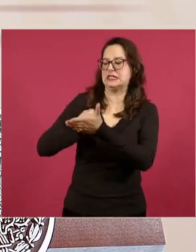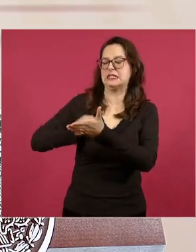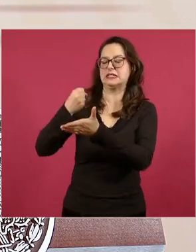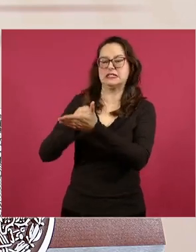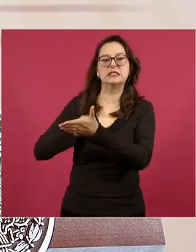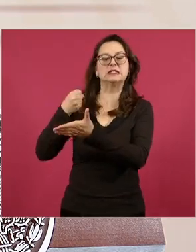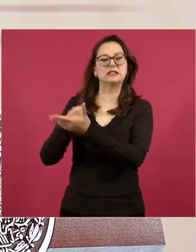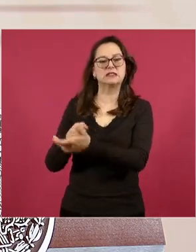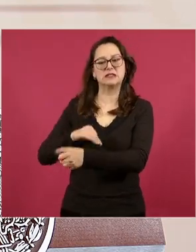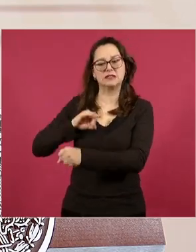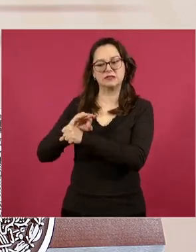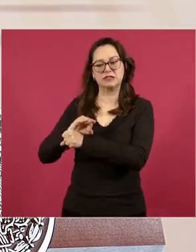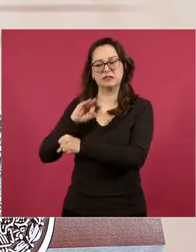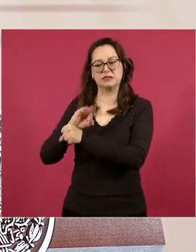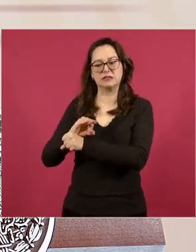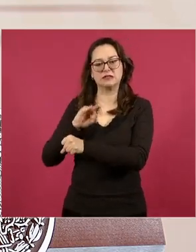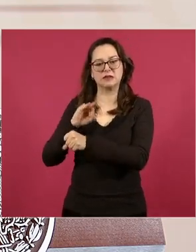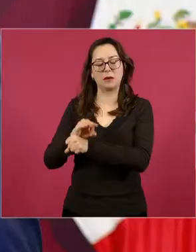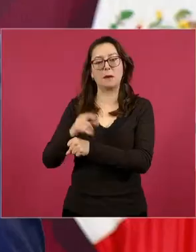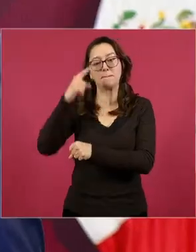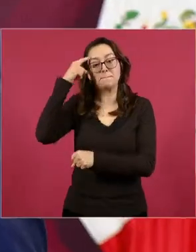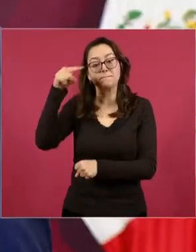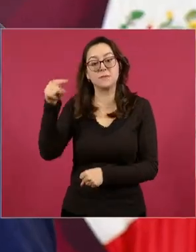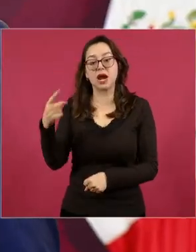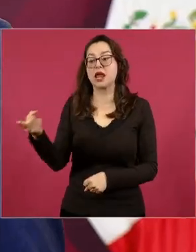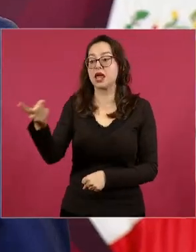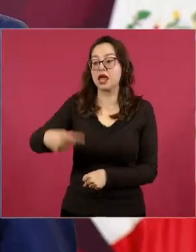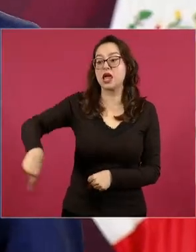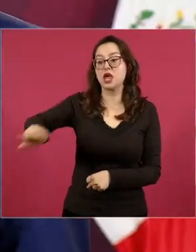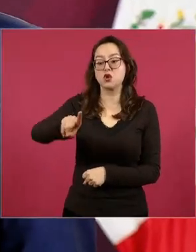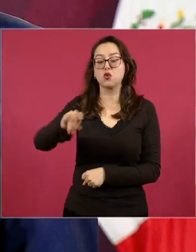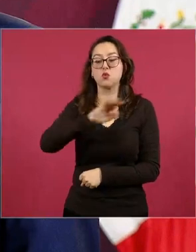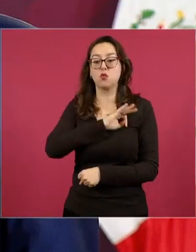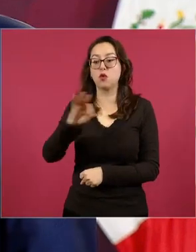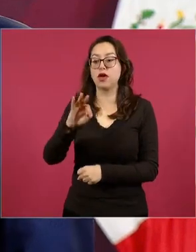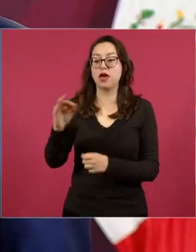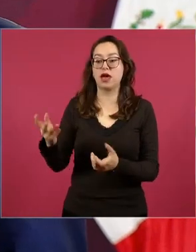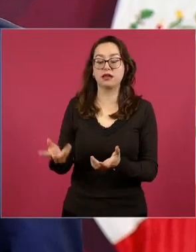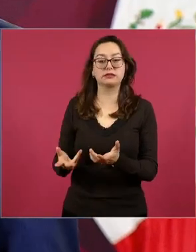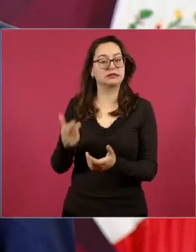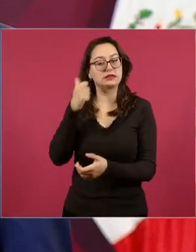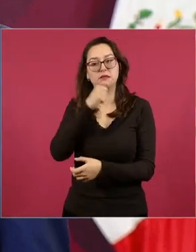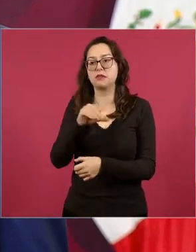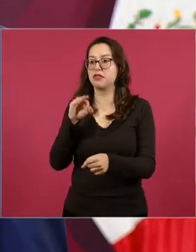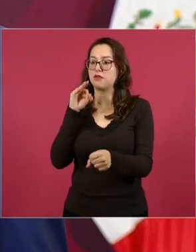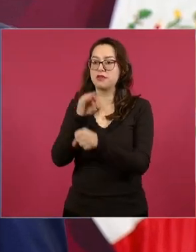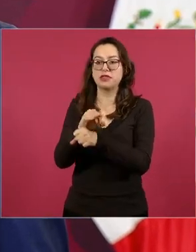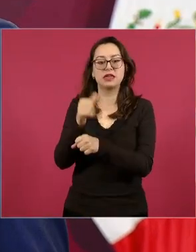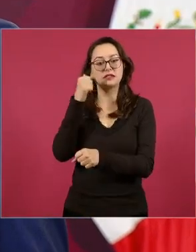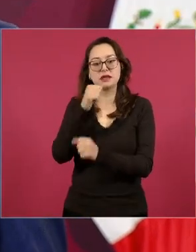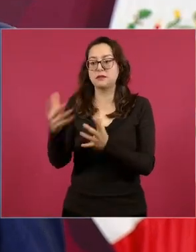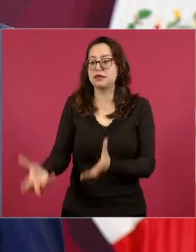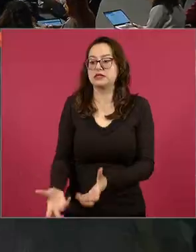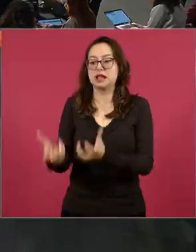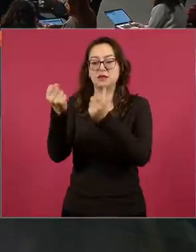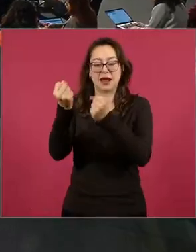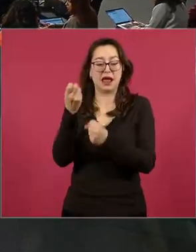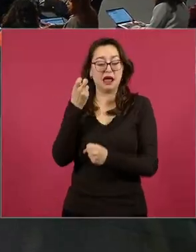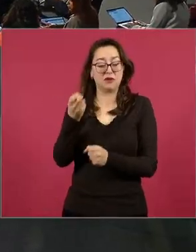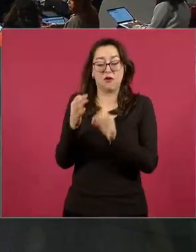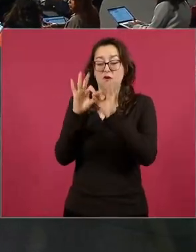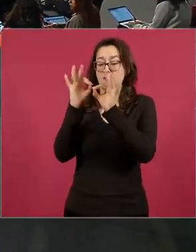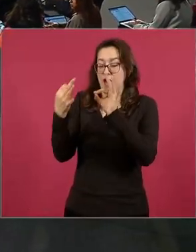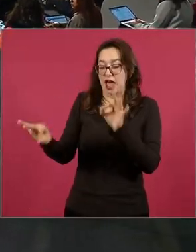ellos la libertad de recuperar lo que nosotros no pudimos lograr y tiene muchas cosas